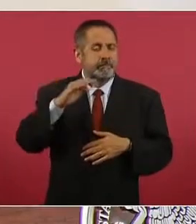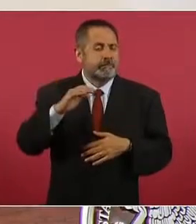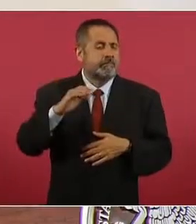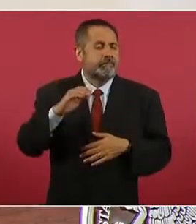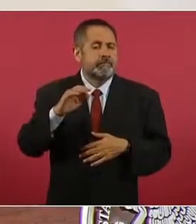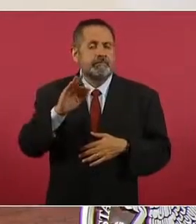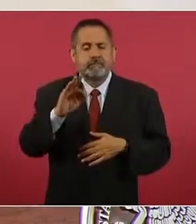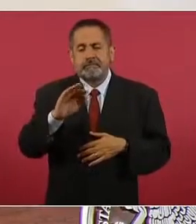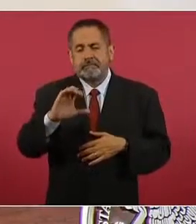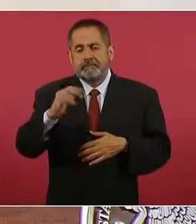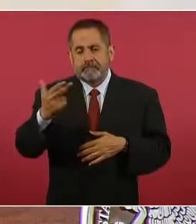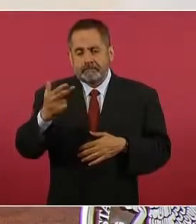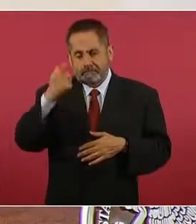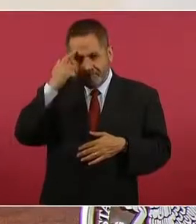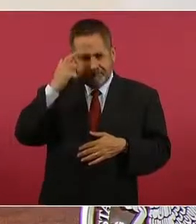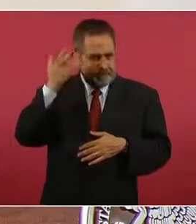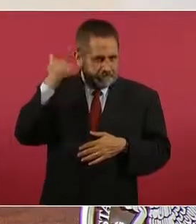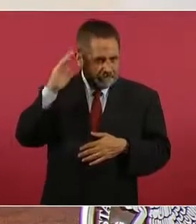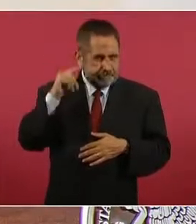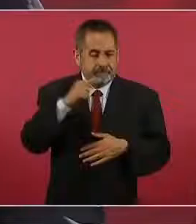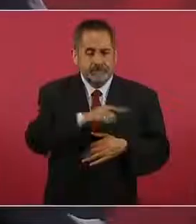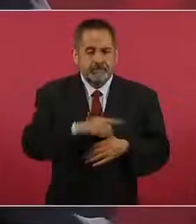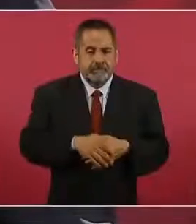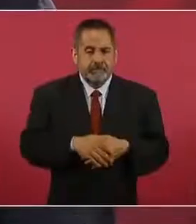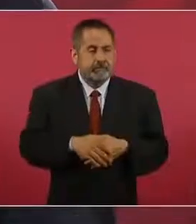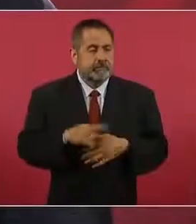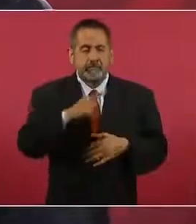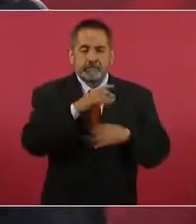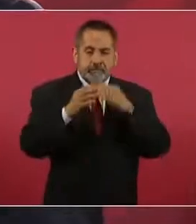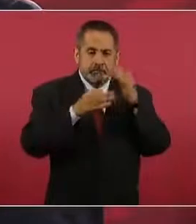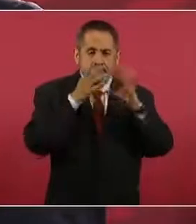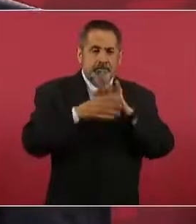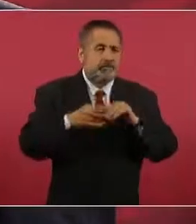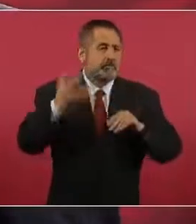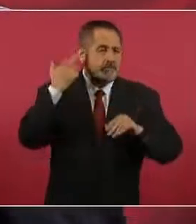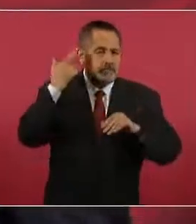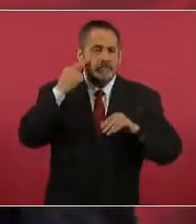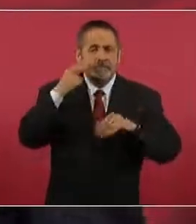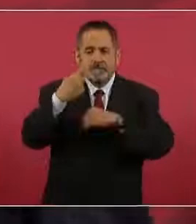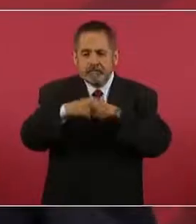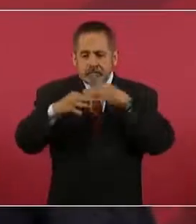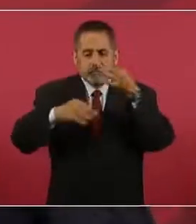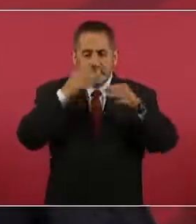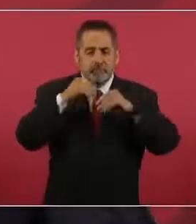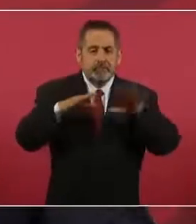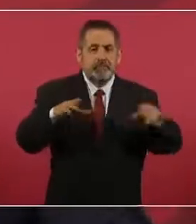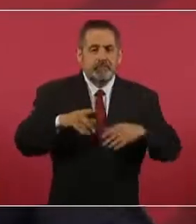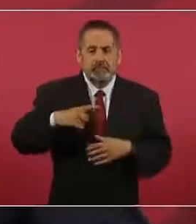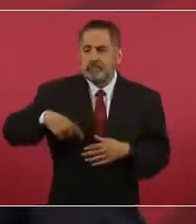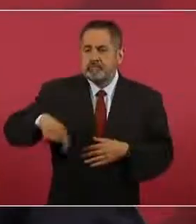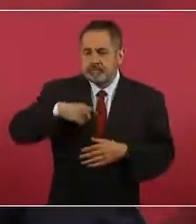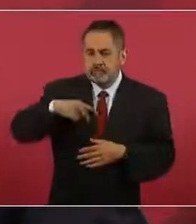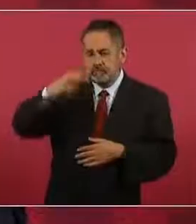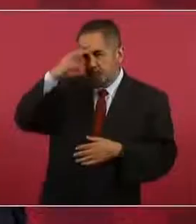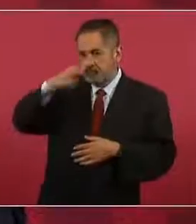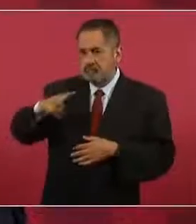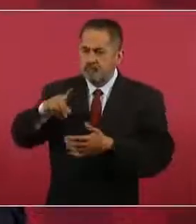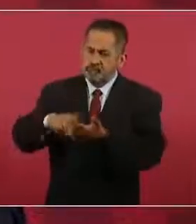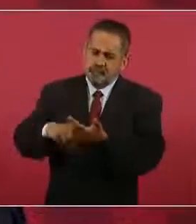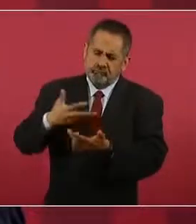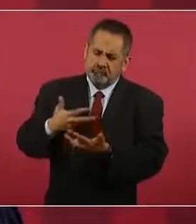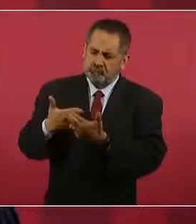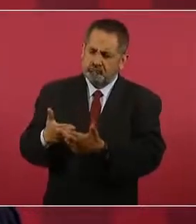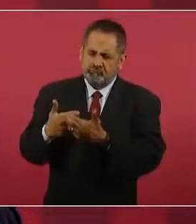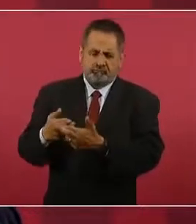que habían unos mensajes en radio, en televisión, de que los mexicanos teníamos un tesoro,